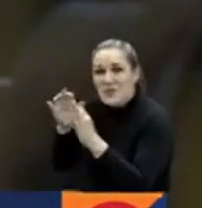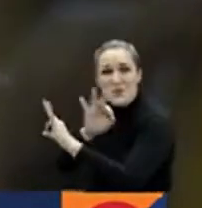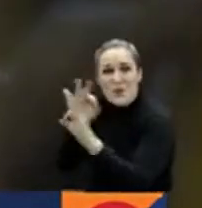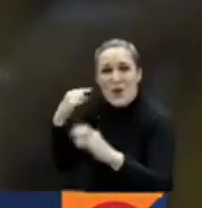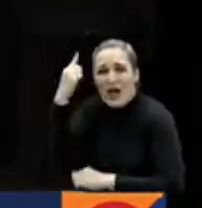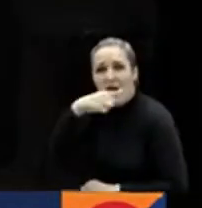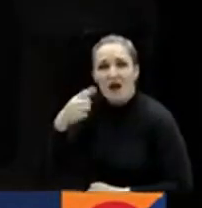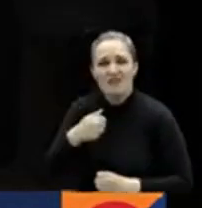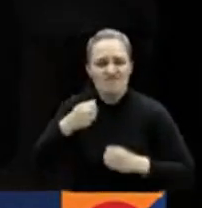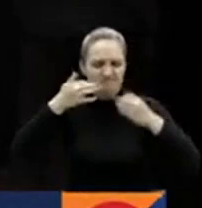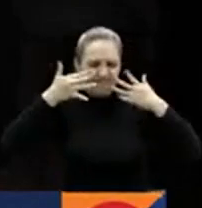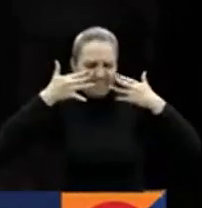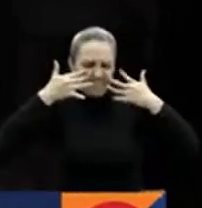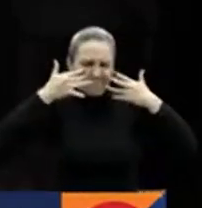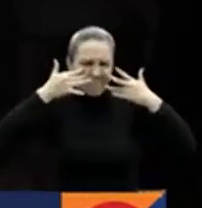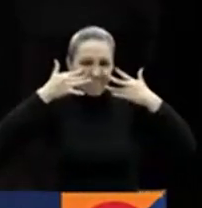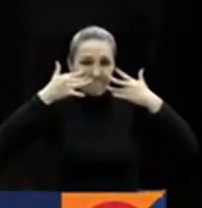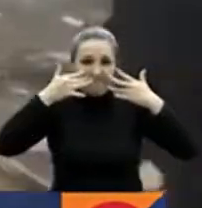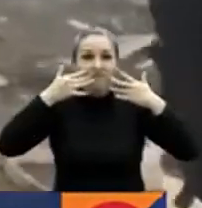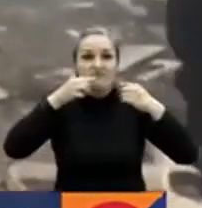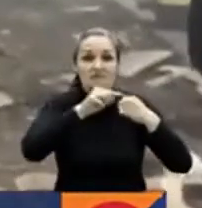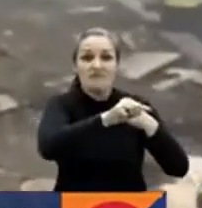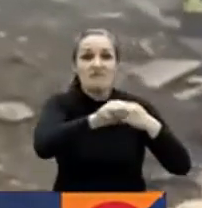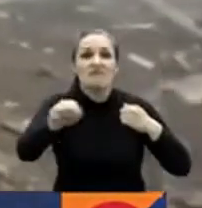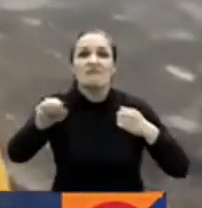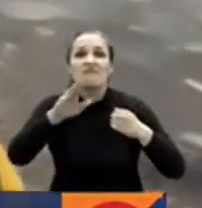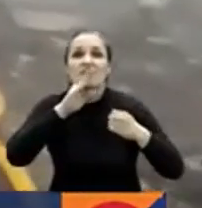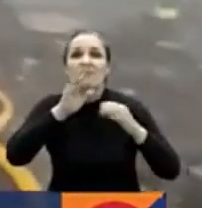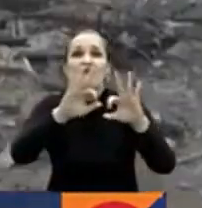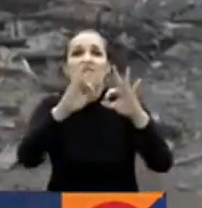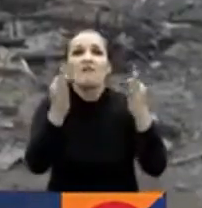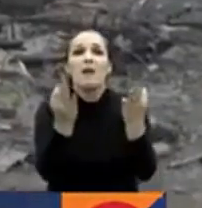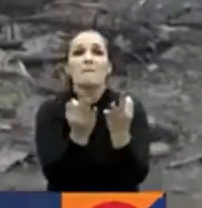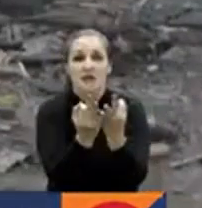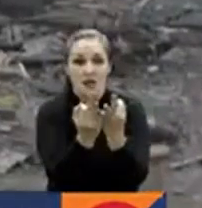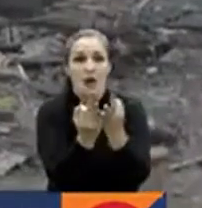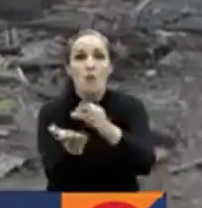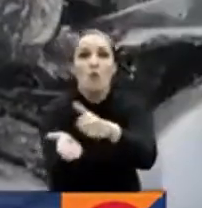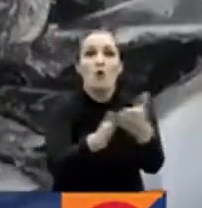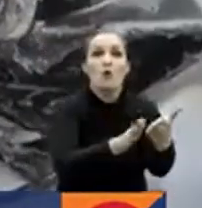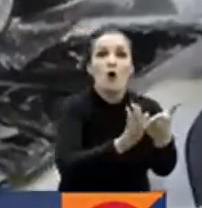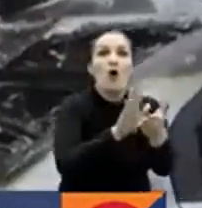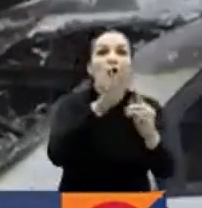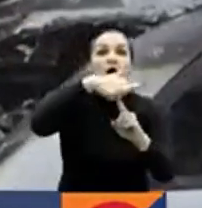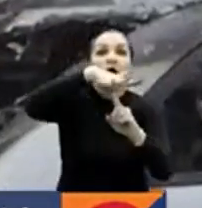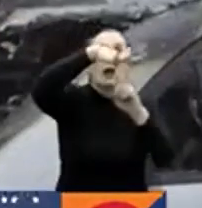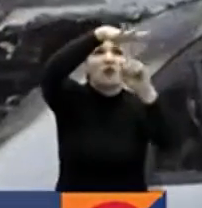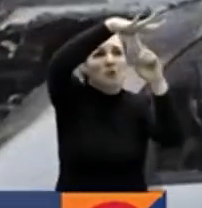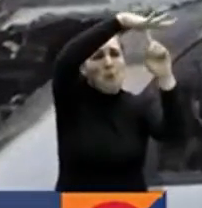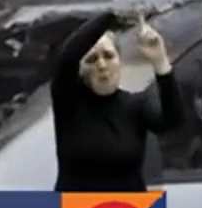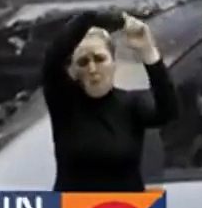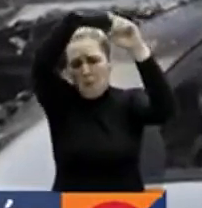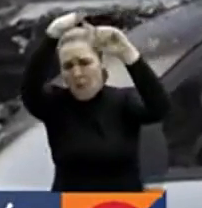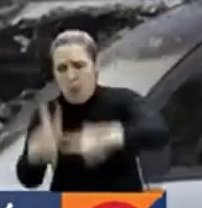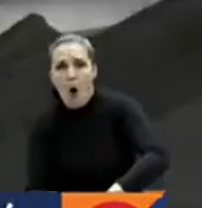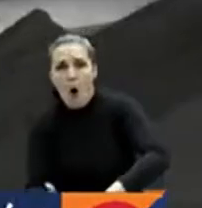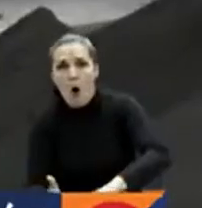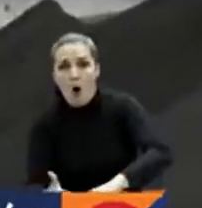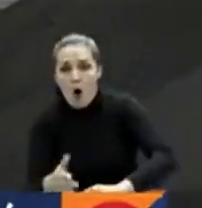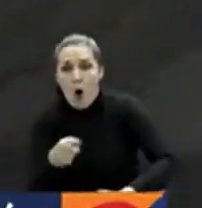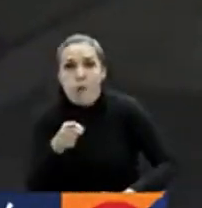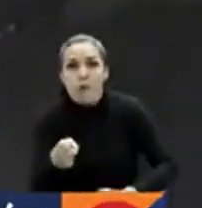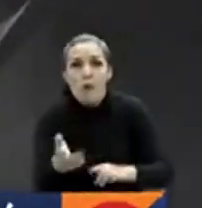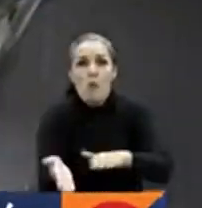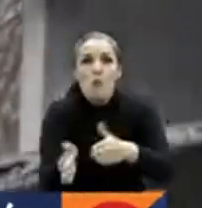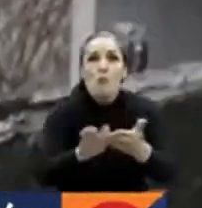al abrazar las familias de quienes murieron con la caída de un helicóptero que llevaba a su ministro de Interior y otros altos funcionarios a una zona